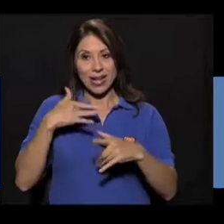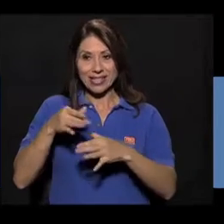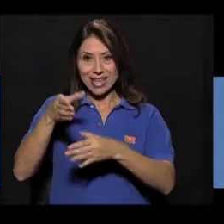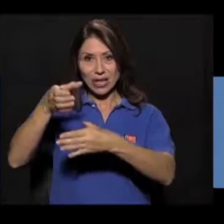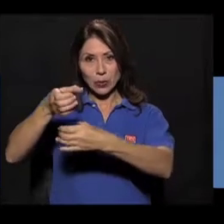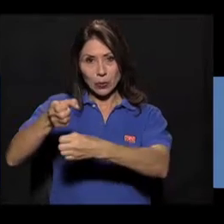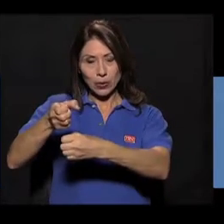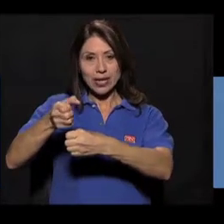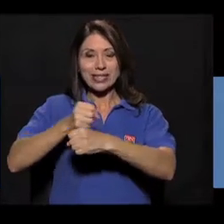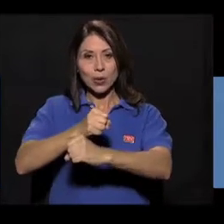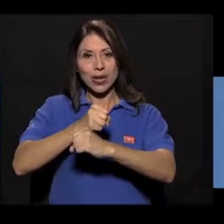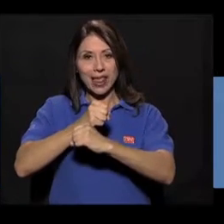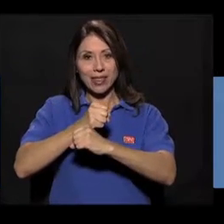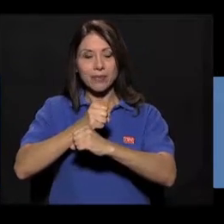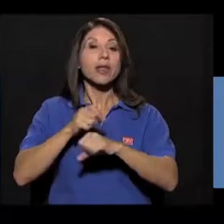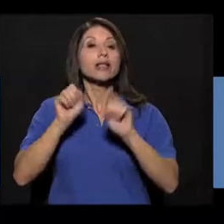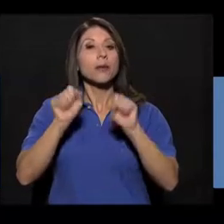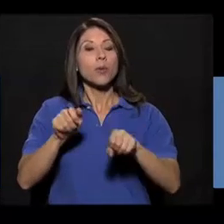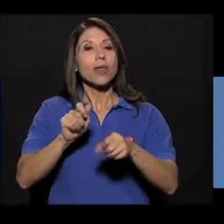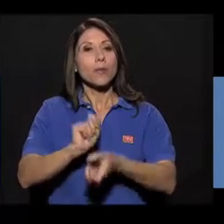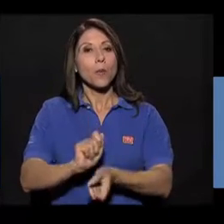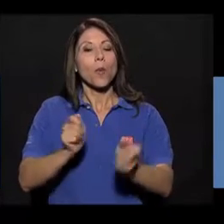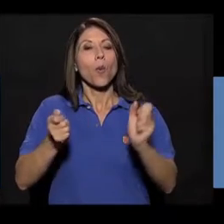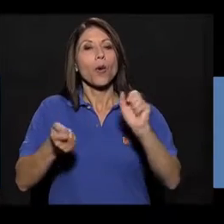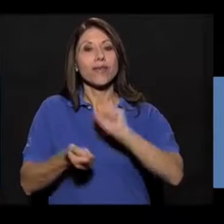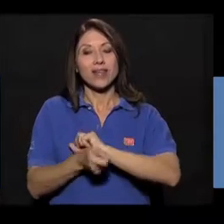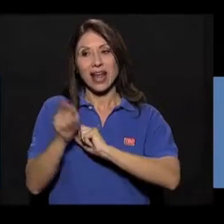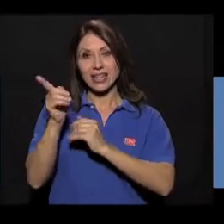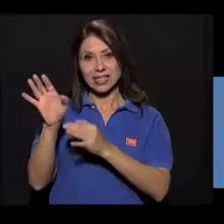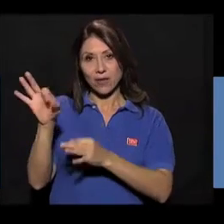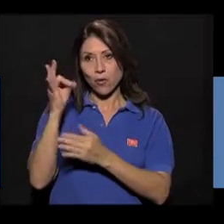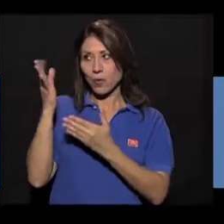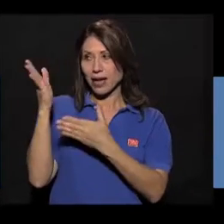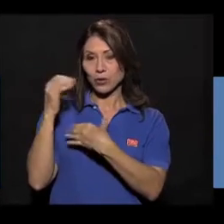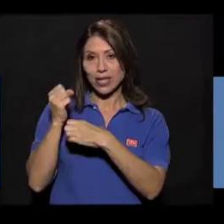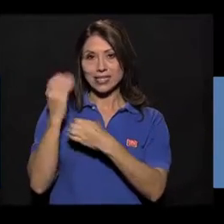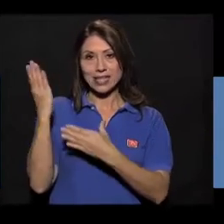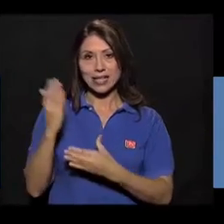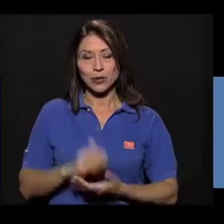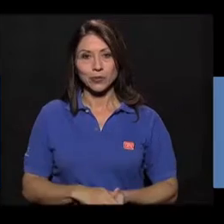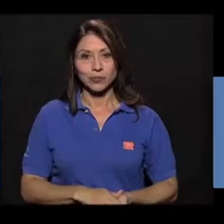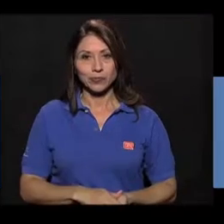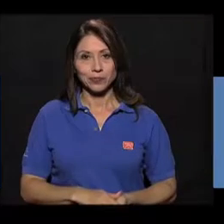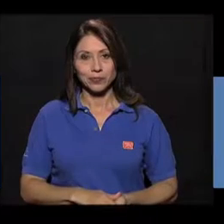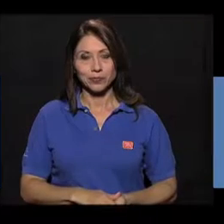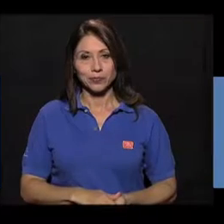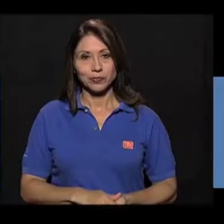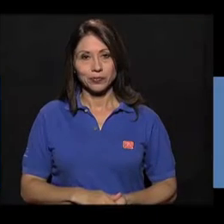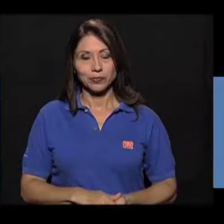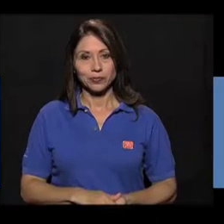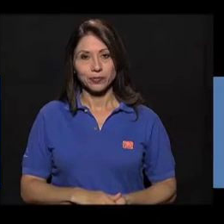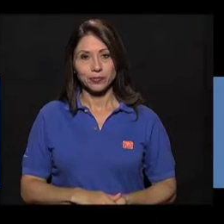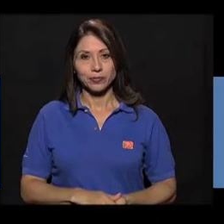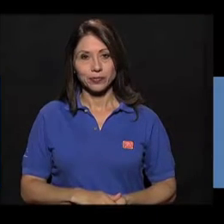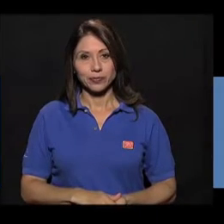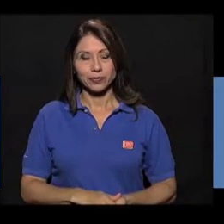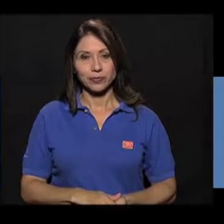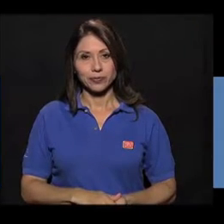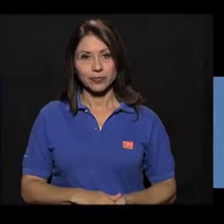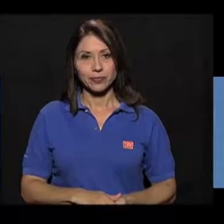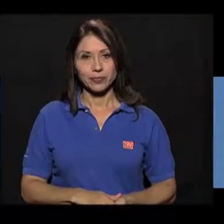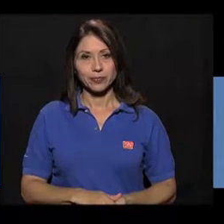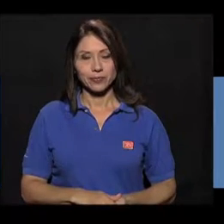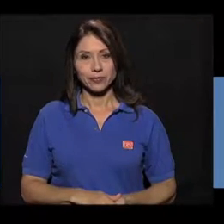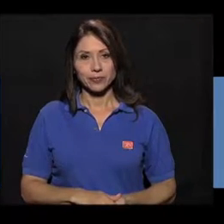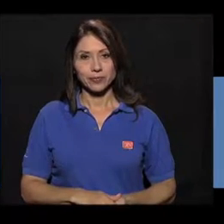Este ejercicio lo podemos modificar abriendo brazos, cerrando brazos y subiendo. Bajo. Abro